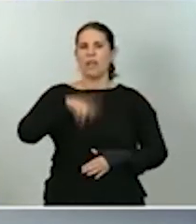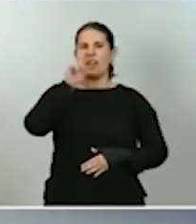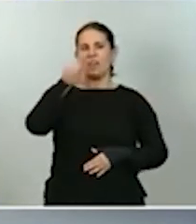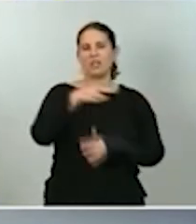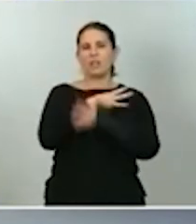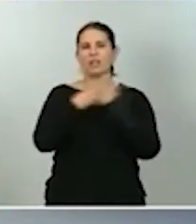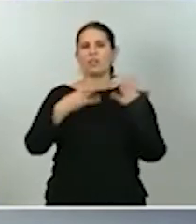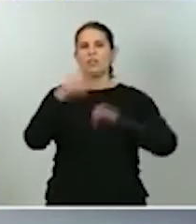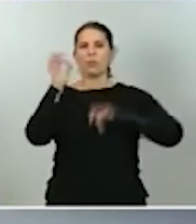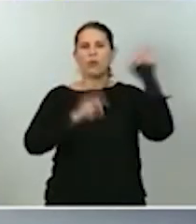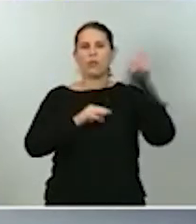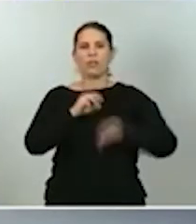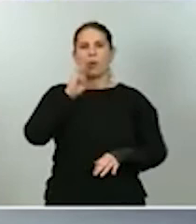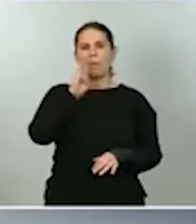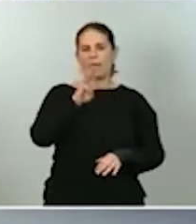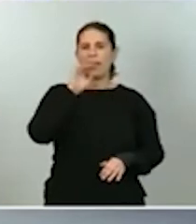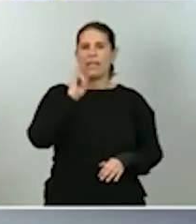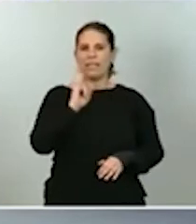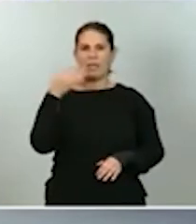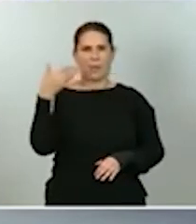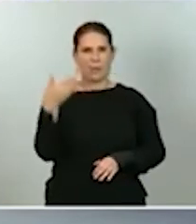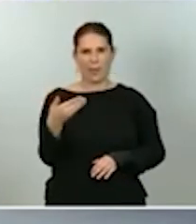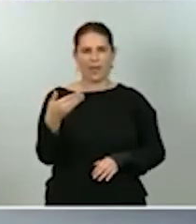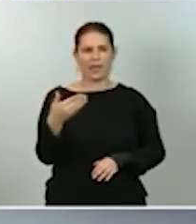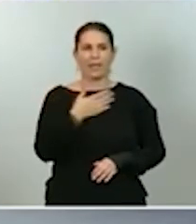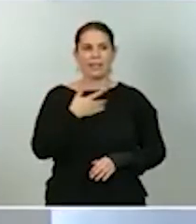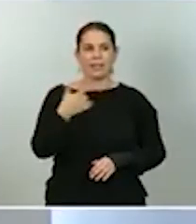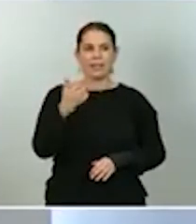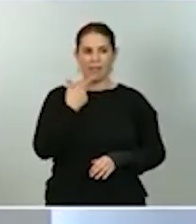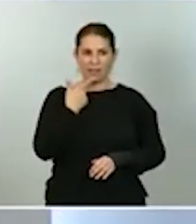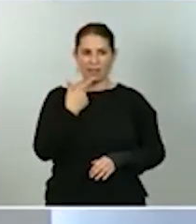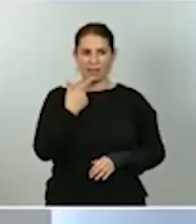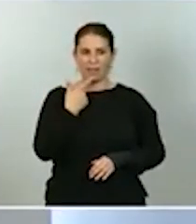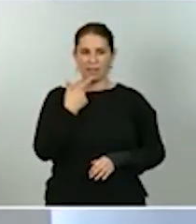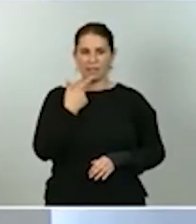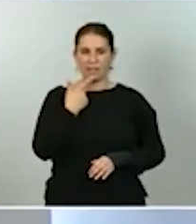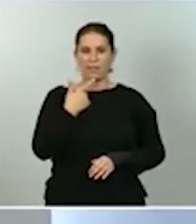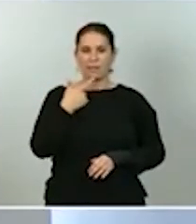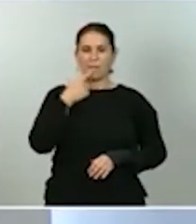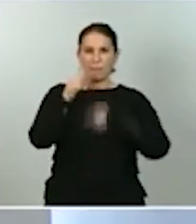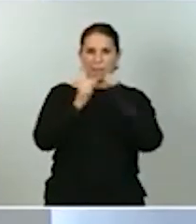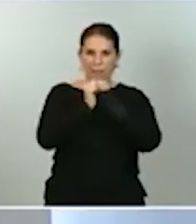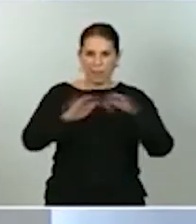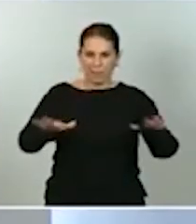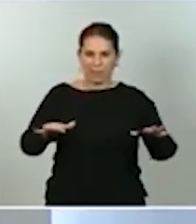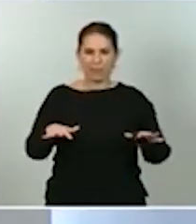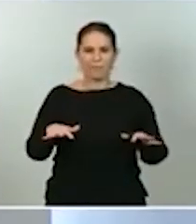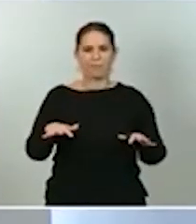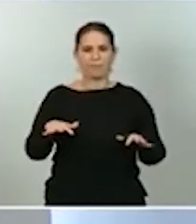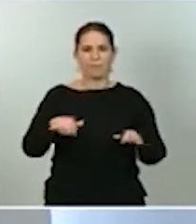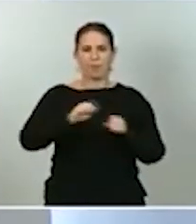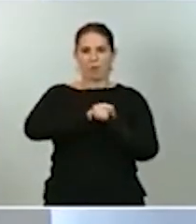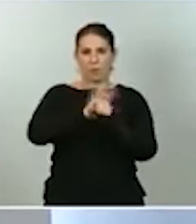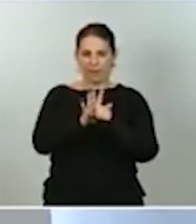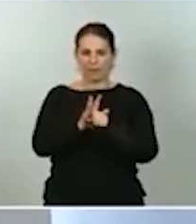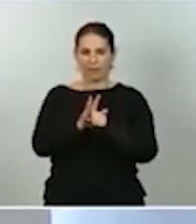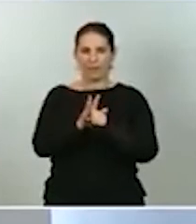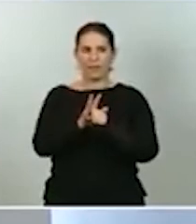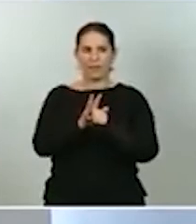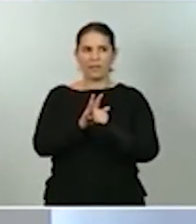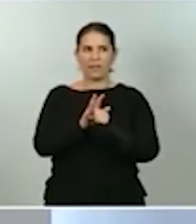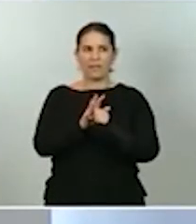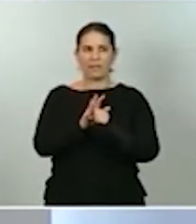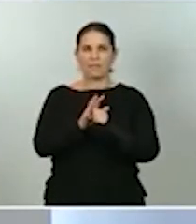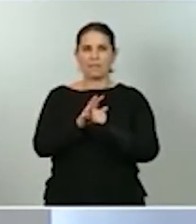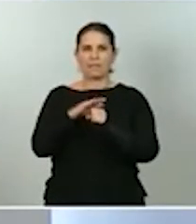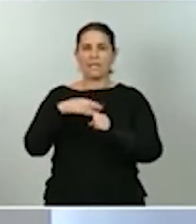PIB, es decir, que la respuesta a la pandemia, la respuesta a la COVID-19, lleva a un salto en